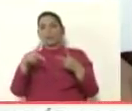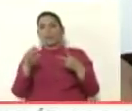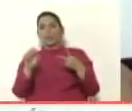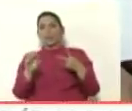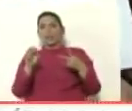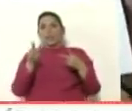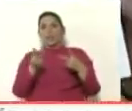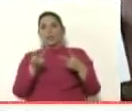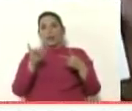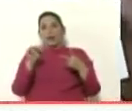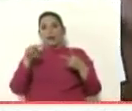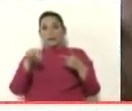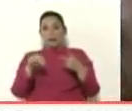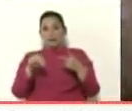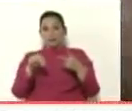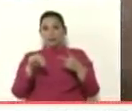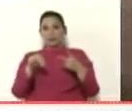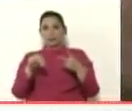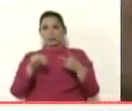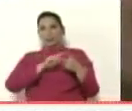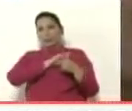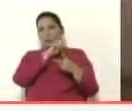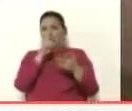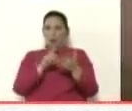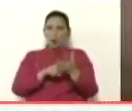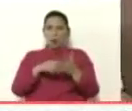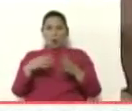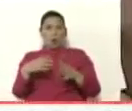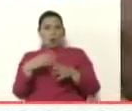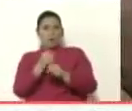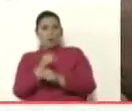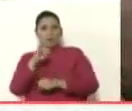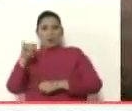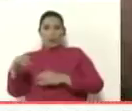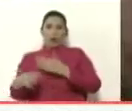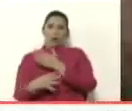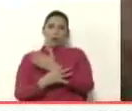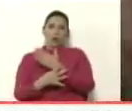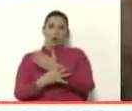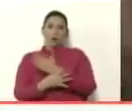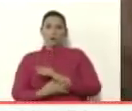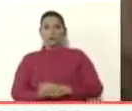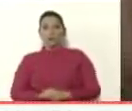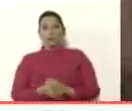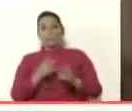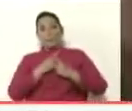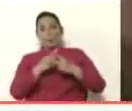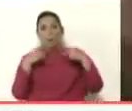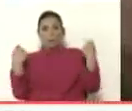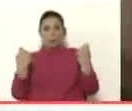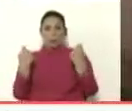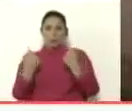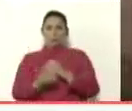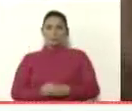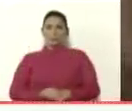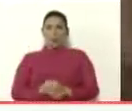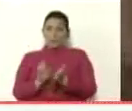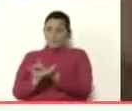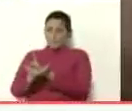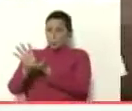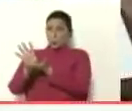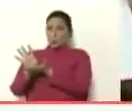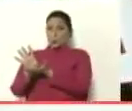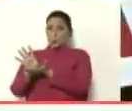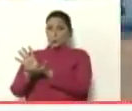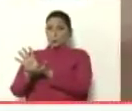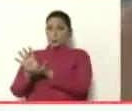también es de absoluta confianza de Juan Guaidó y de voluntad popular. Expulsan